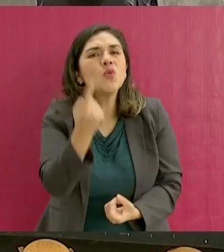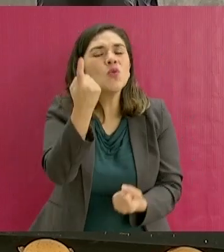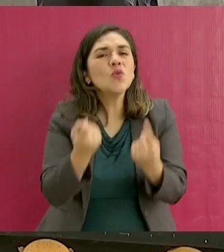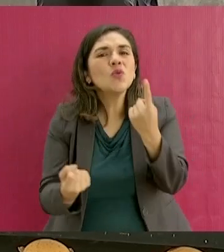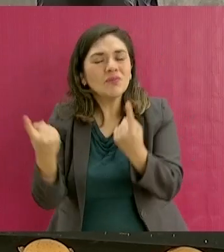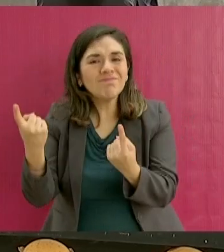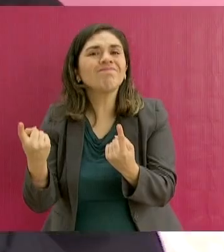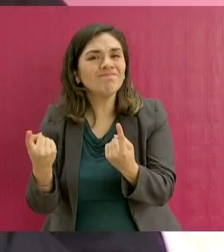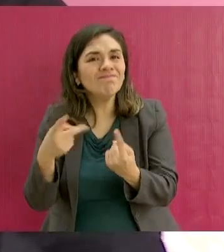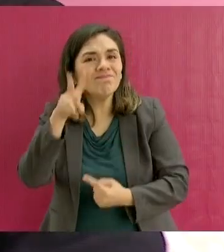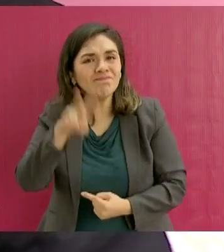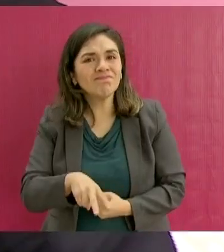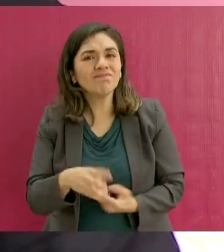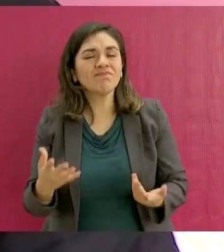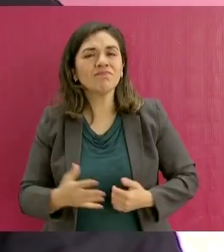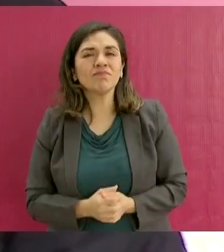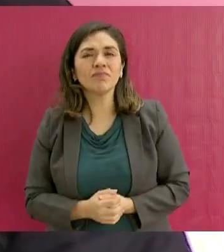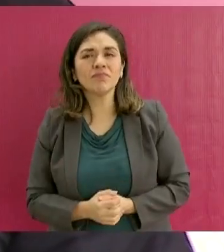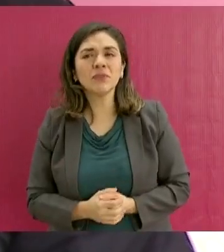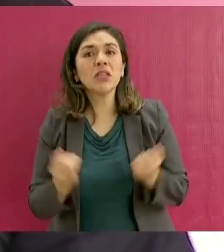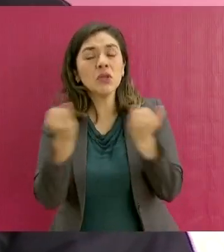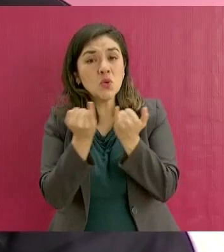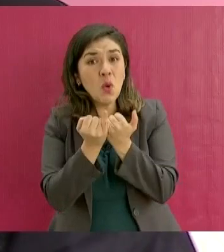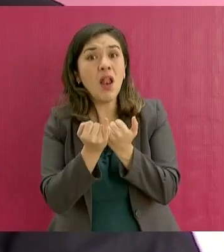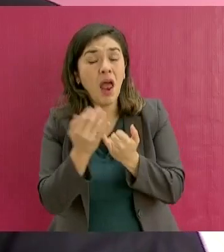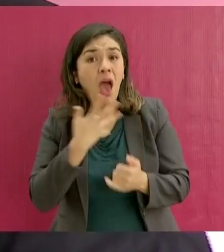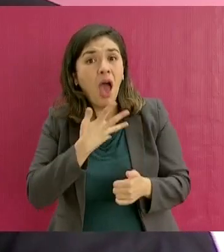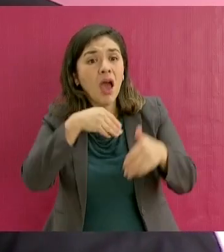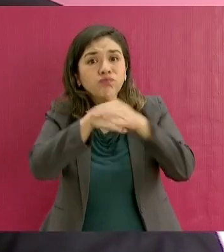están incluso en hospitales.